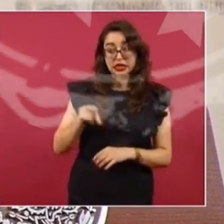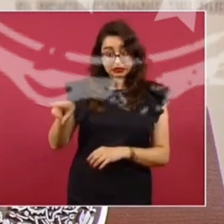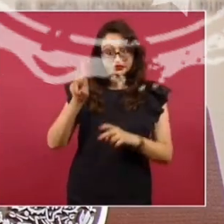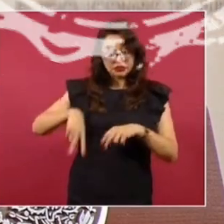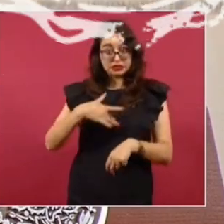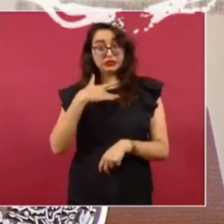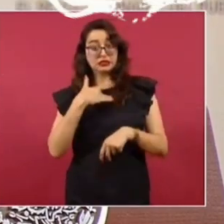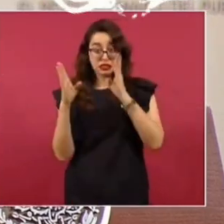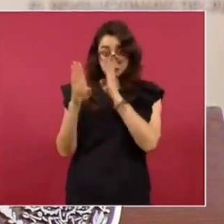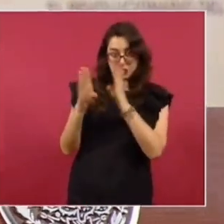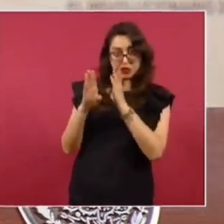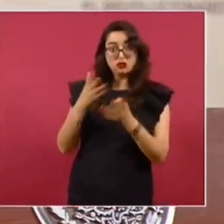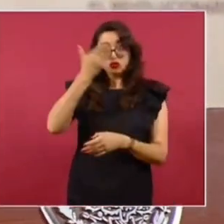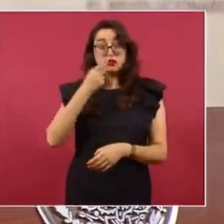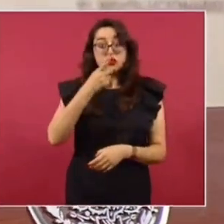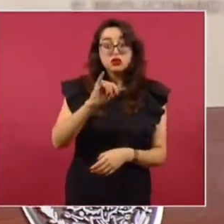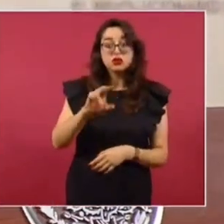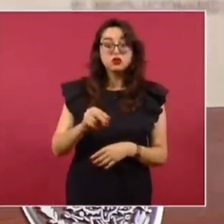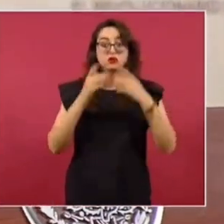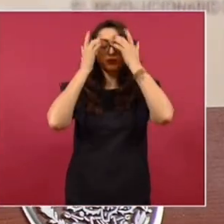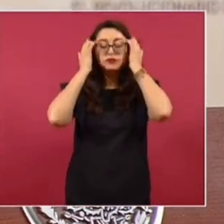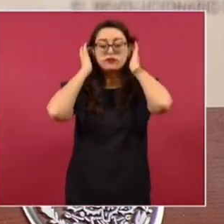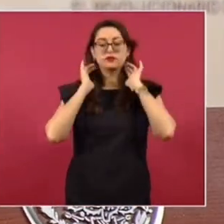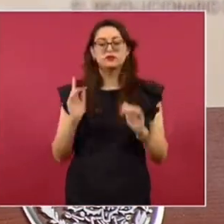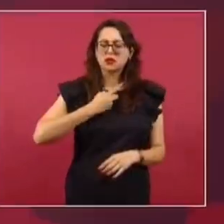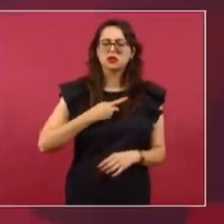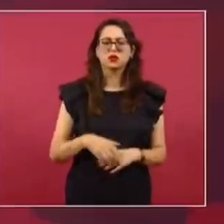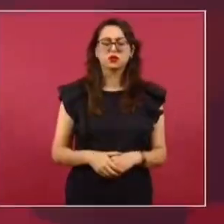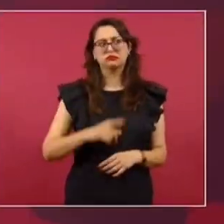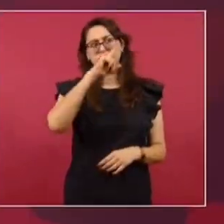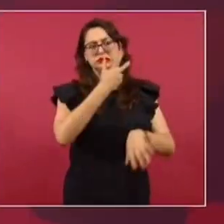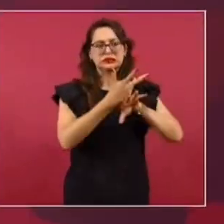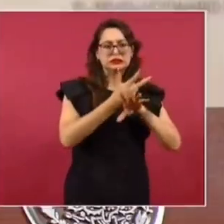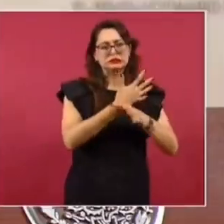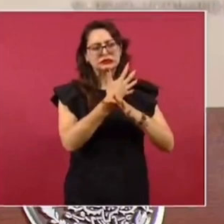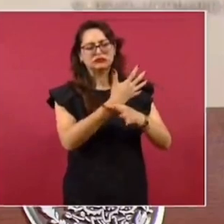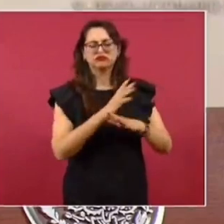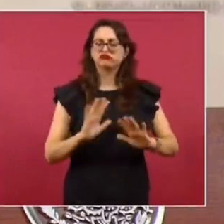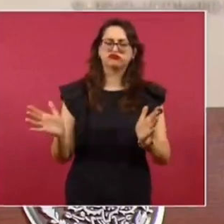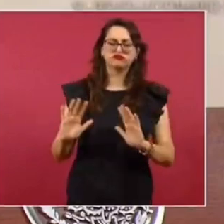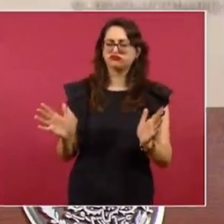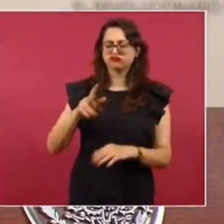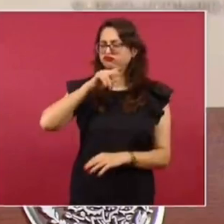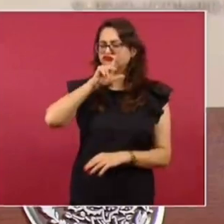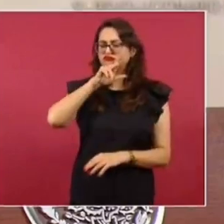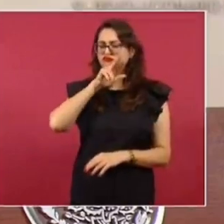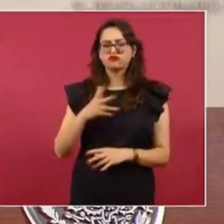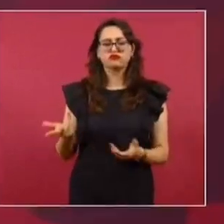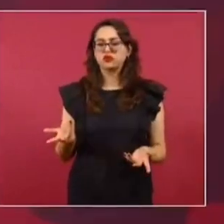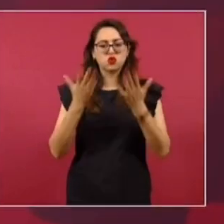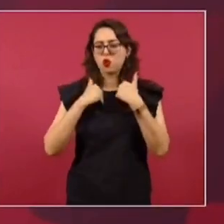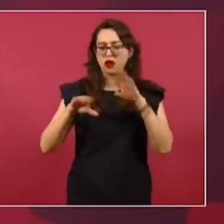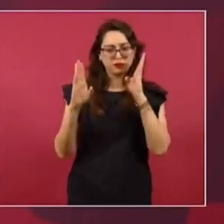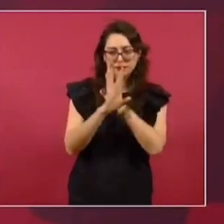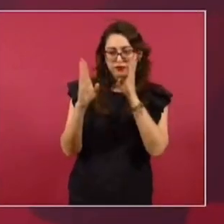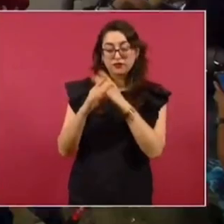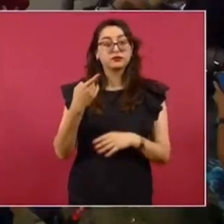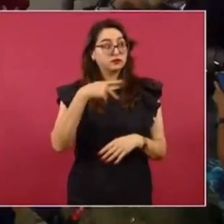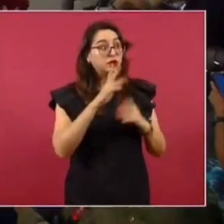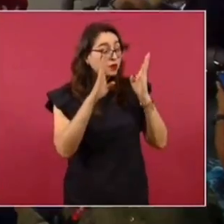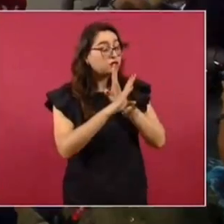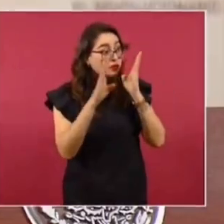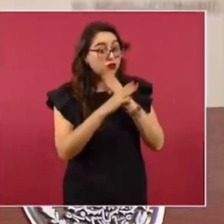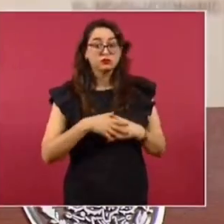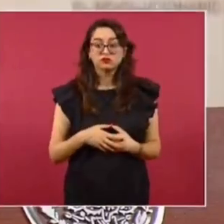Me lo comentó y le dije que no le diera importancia porque no había ninguna intención de espiar a nadie. Pero si lo espiaron.